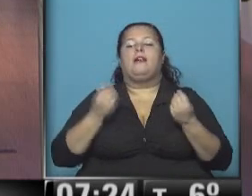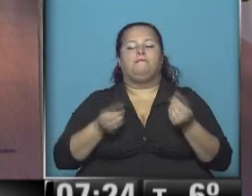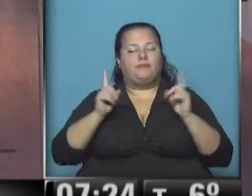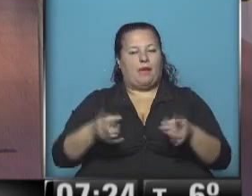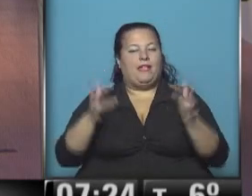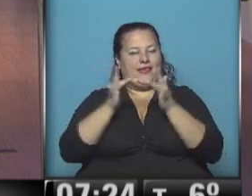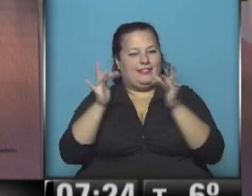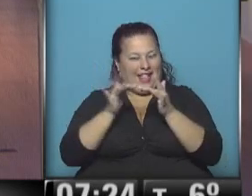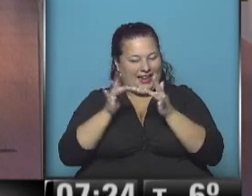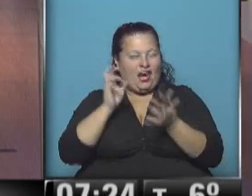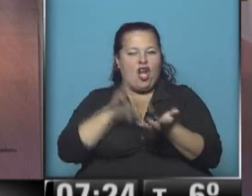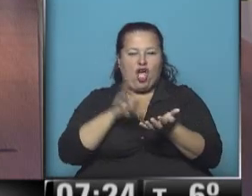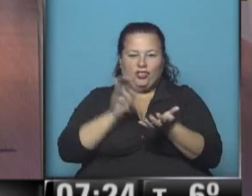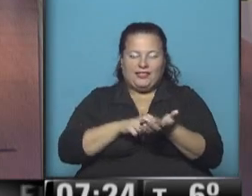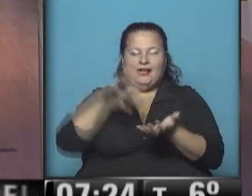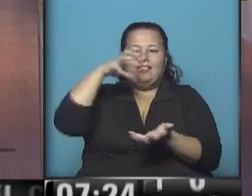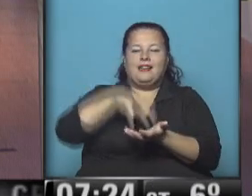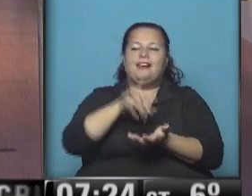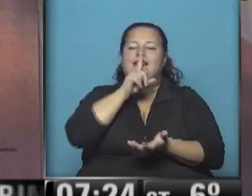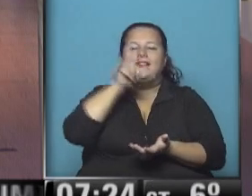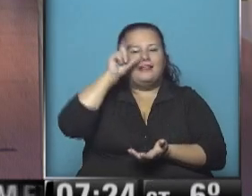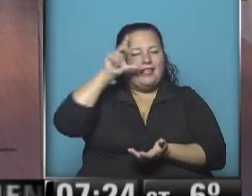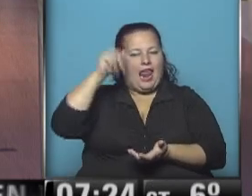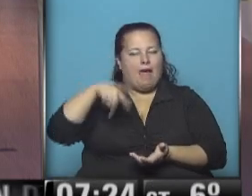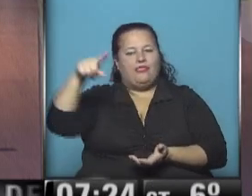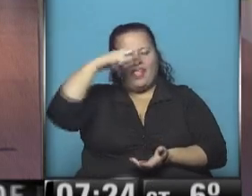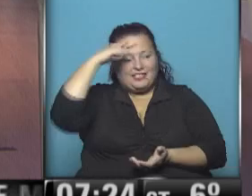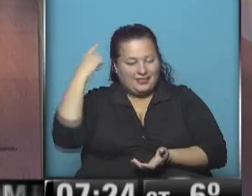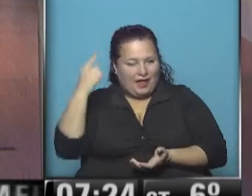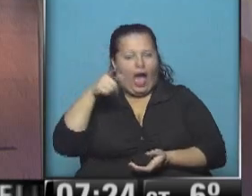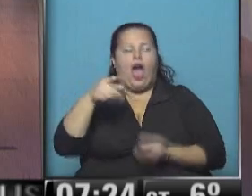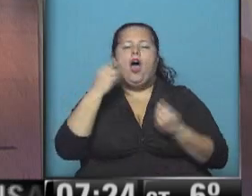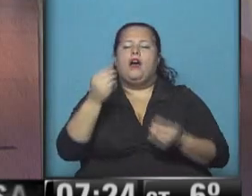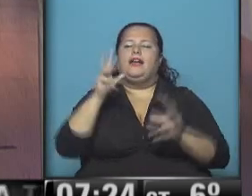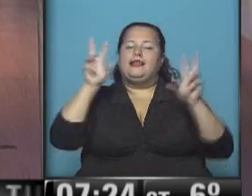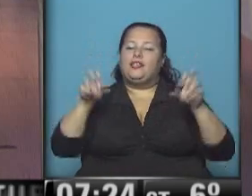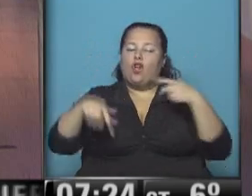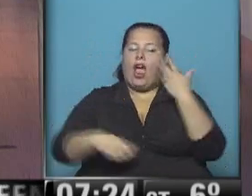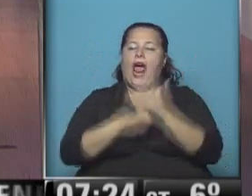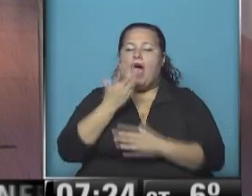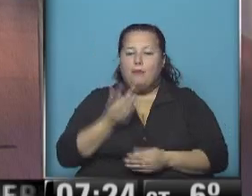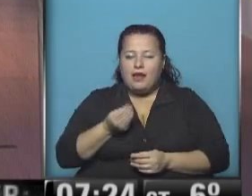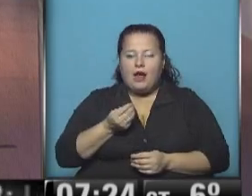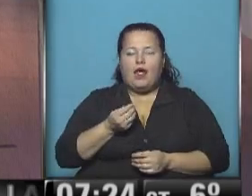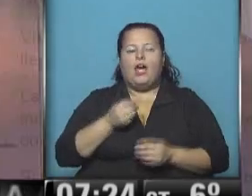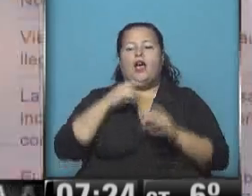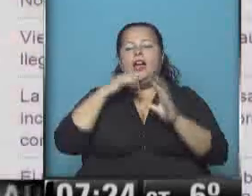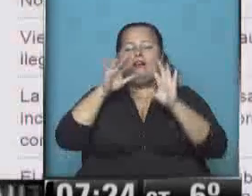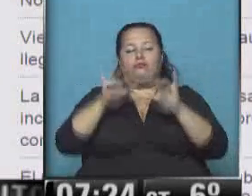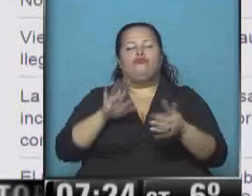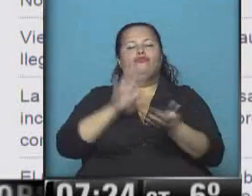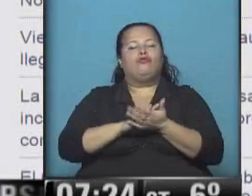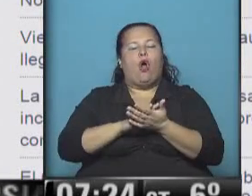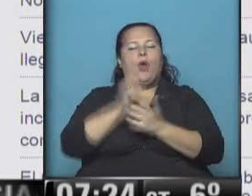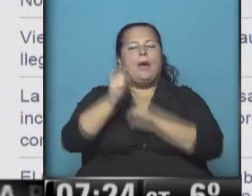el portal digital de noticias de la agencia estatal Teilam, que tiene, entre otros títulos, en la mañana de hoy, una nota relacionada a la